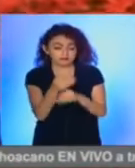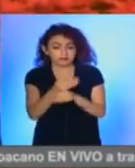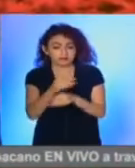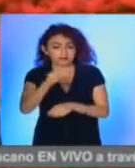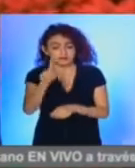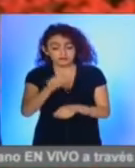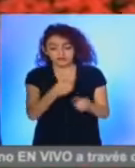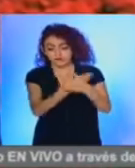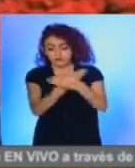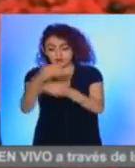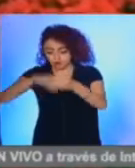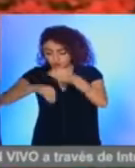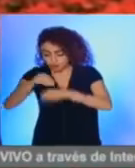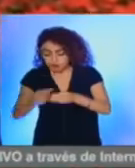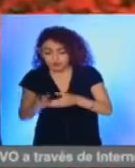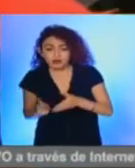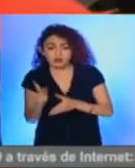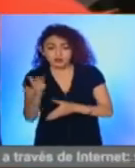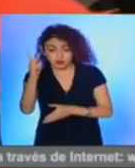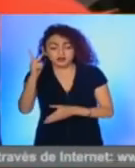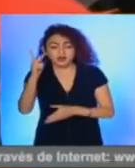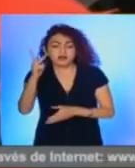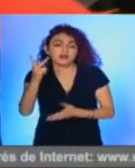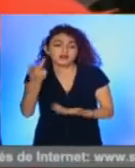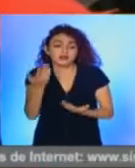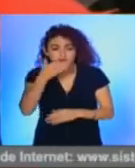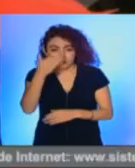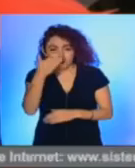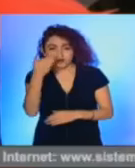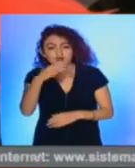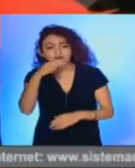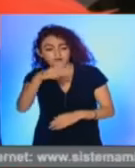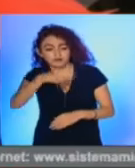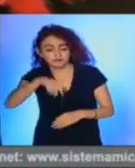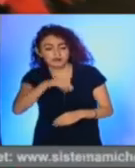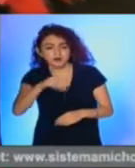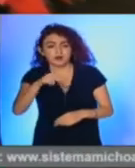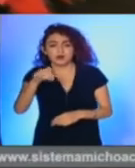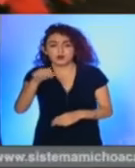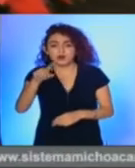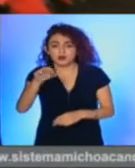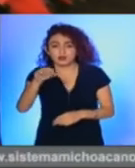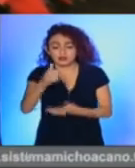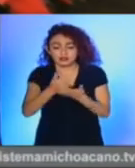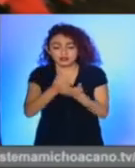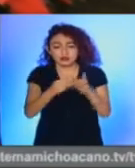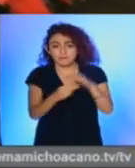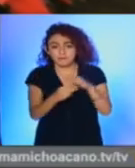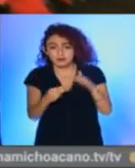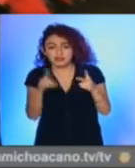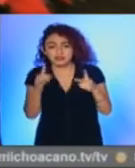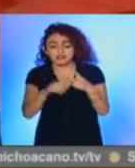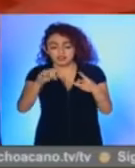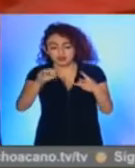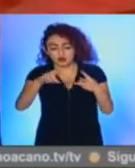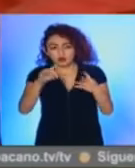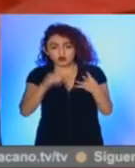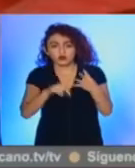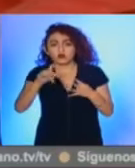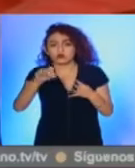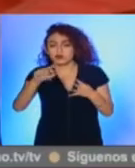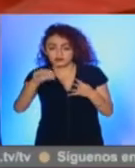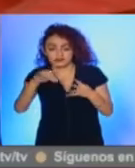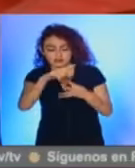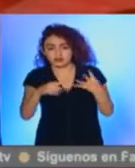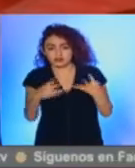en Citacuaro, la zona en la que se produce la flor de Nochebuena, es en comunidades como Puerto Azul, La Mesa, Ocurio, Macutcio y Puentecillas,